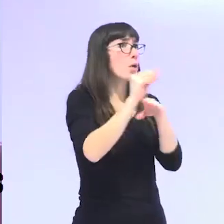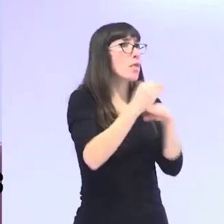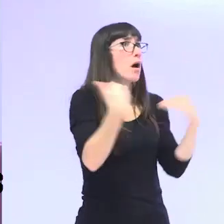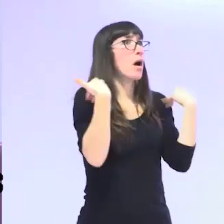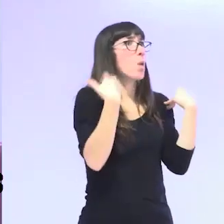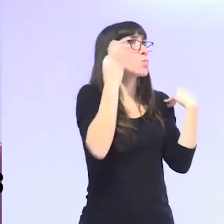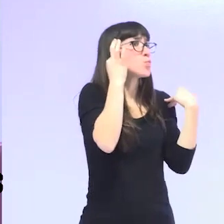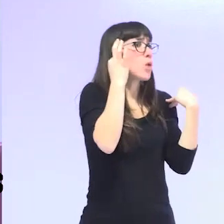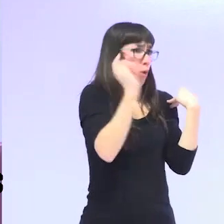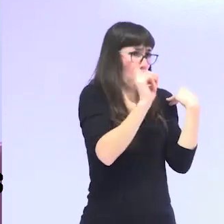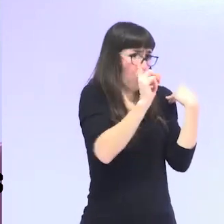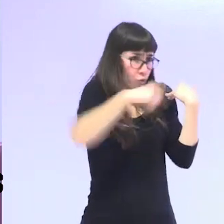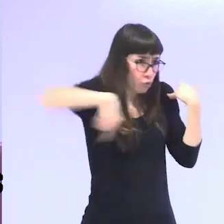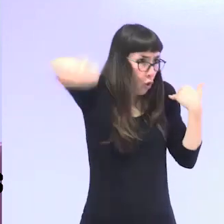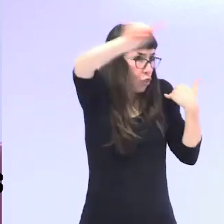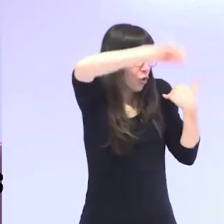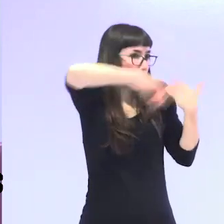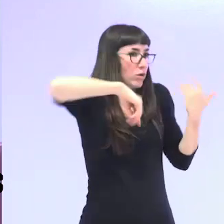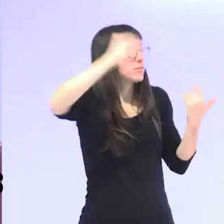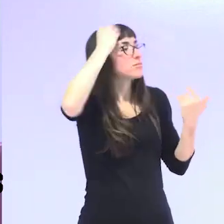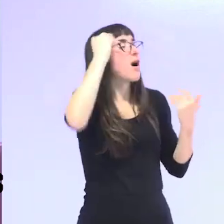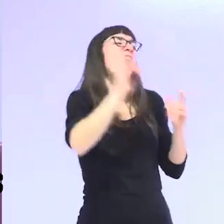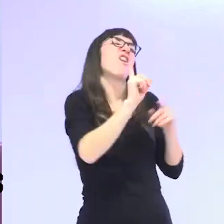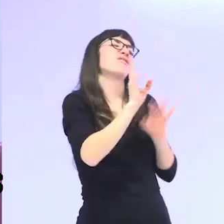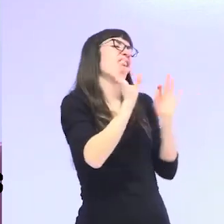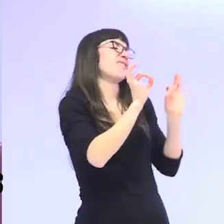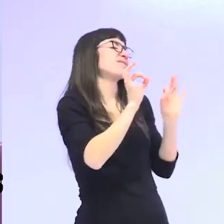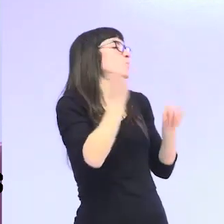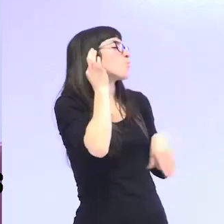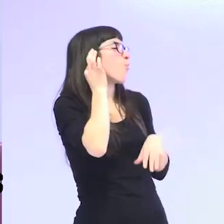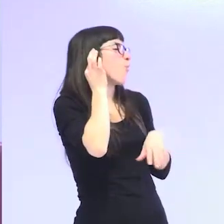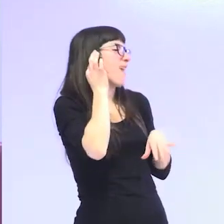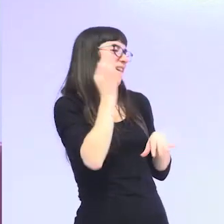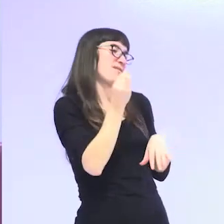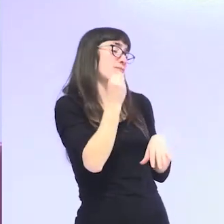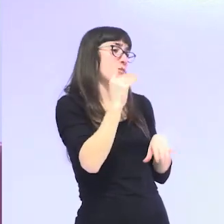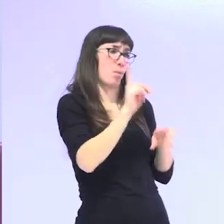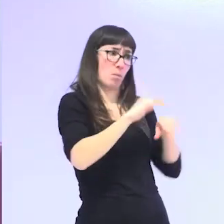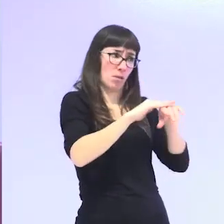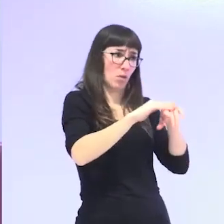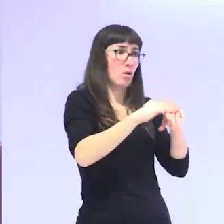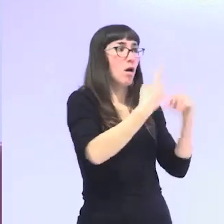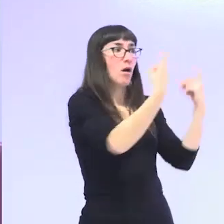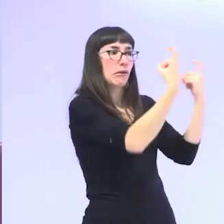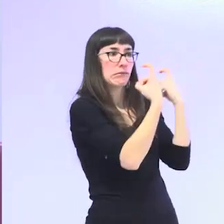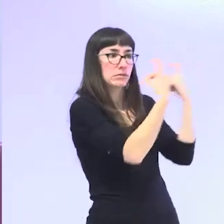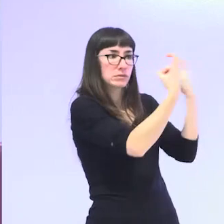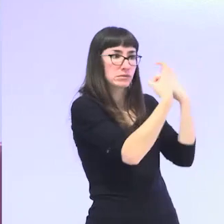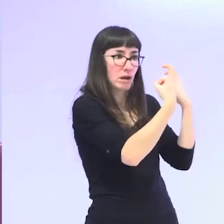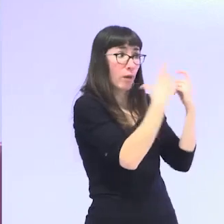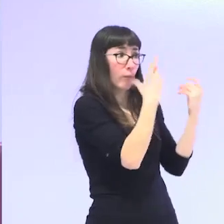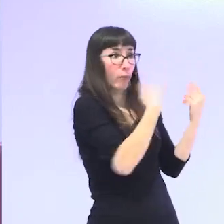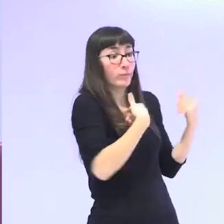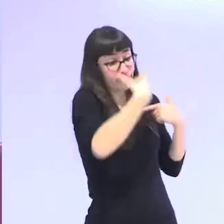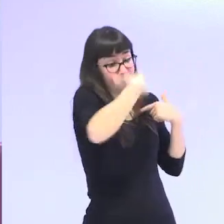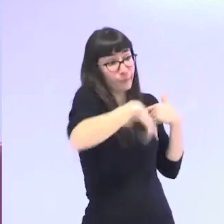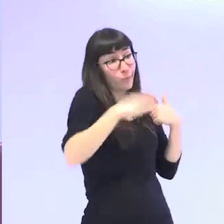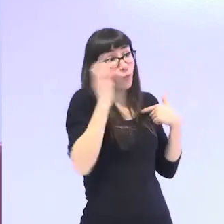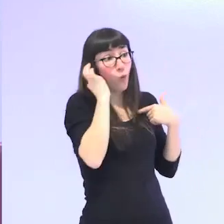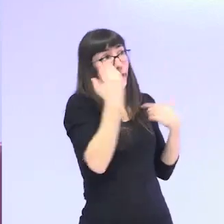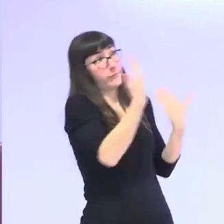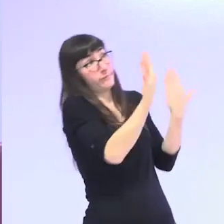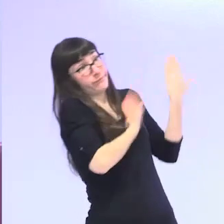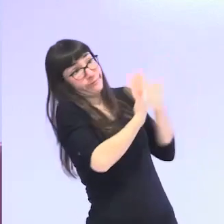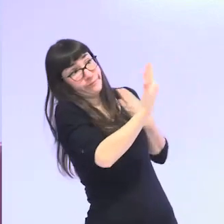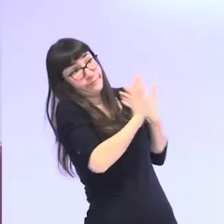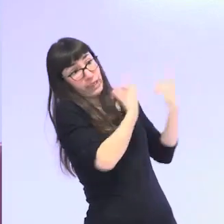mundo no lo sabemos hacer mejor las mujeres nos han enseñado a hacerlo y estamos mucho más entrenadas para hacerlo por lo tanto eso